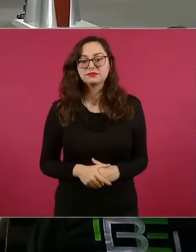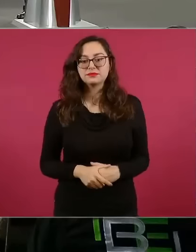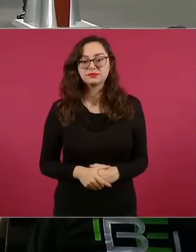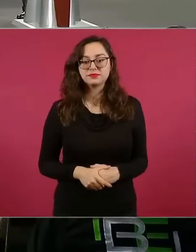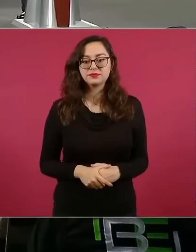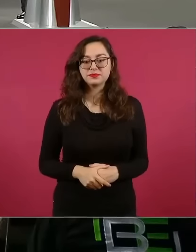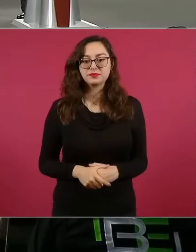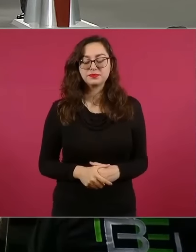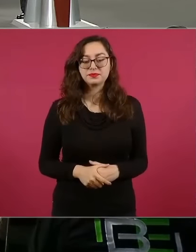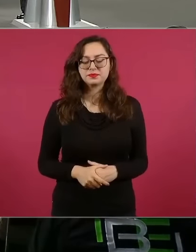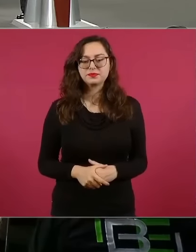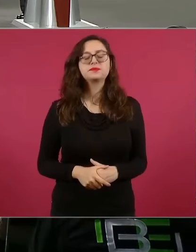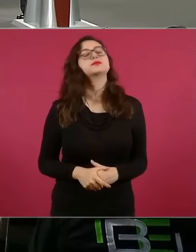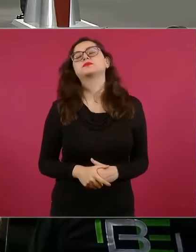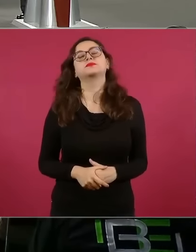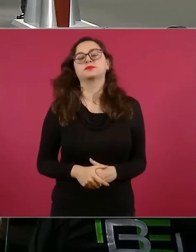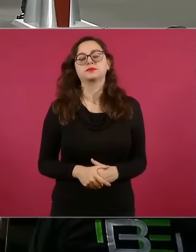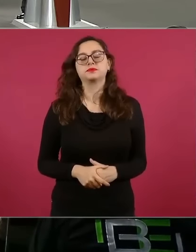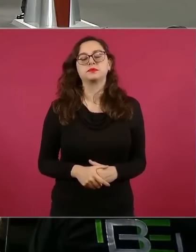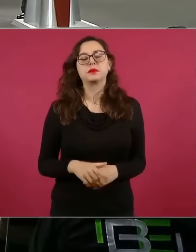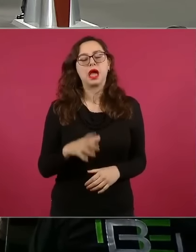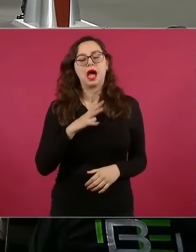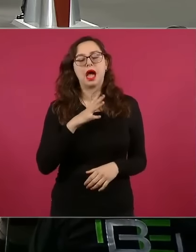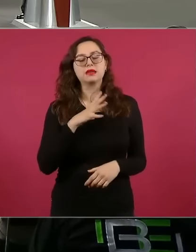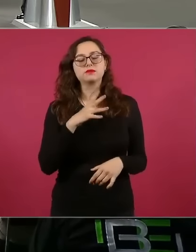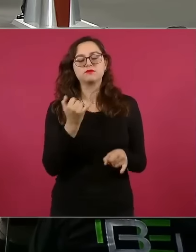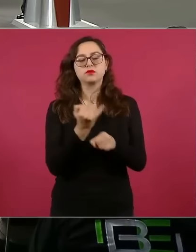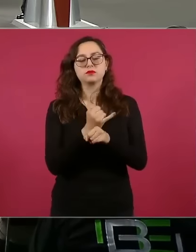Sí, debe haber información pero si